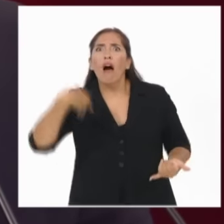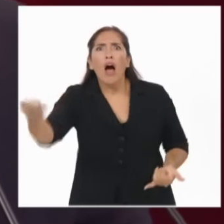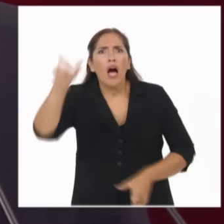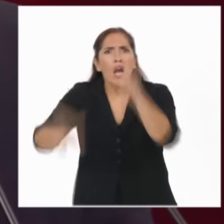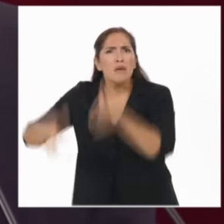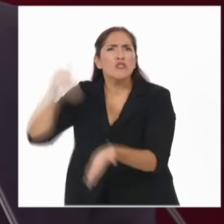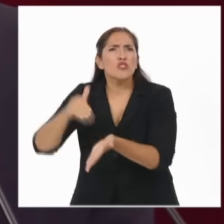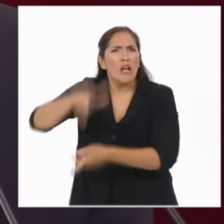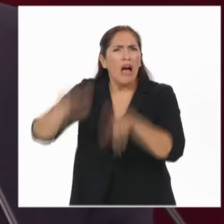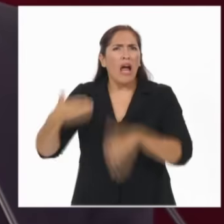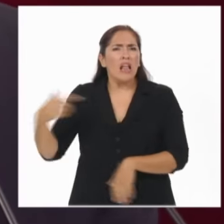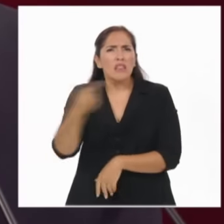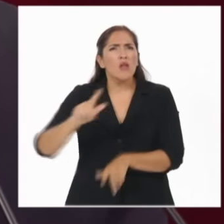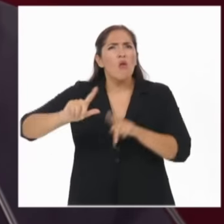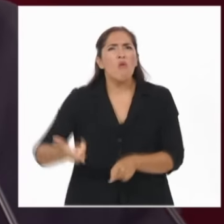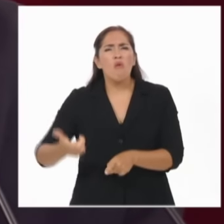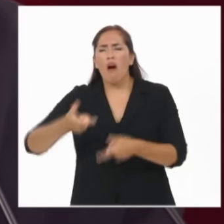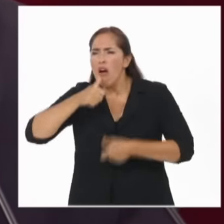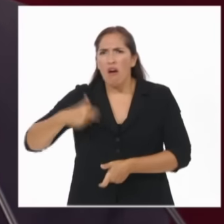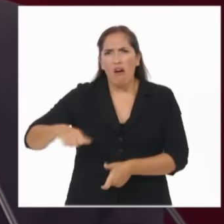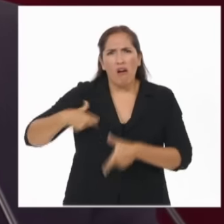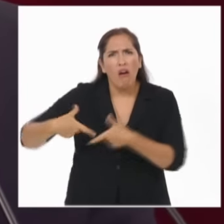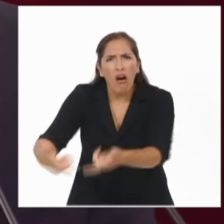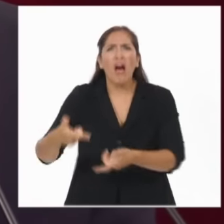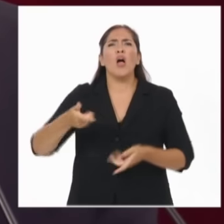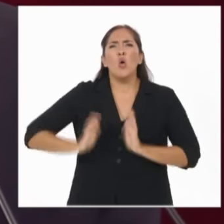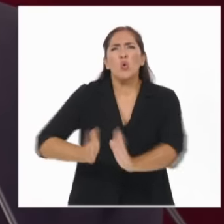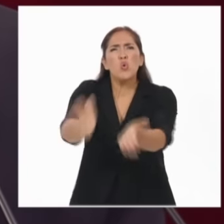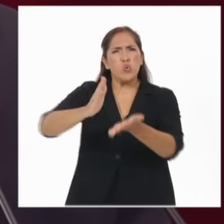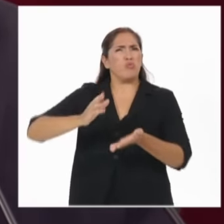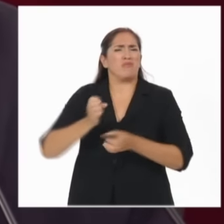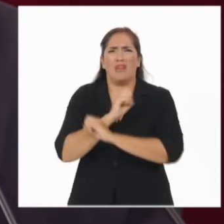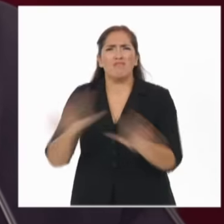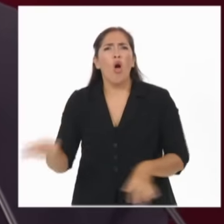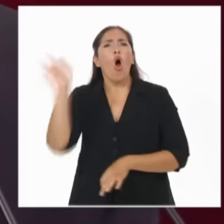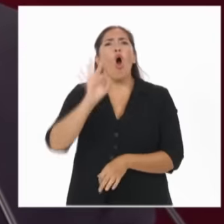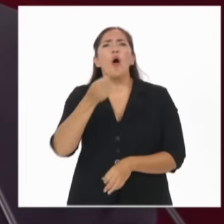rutas destrozadas y tragedias que se pudieron haber evitado como la de Once.